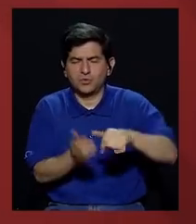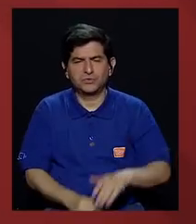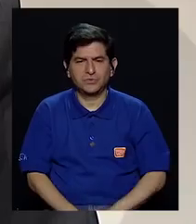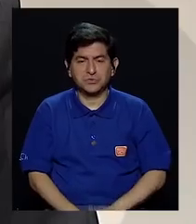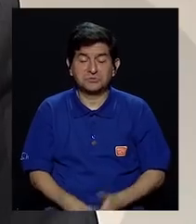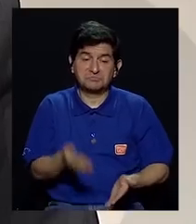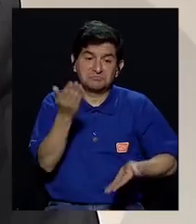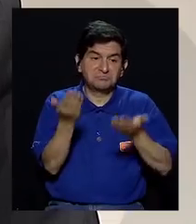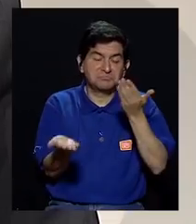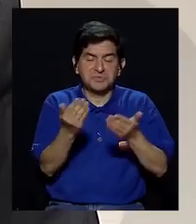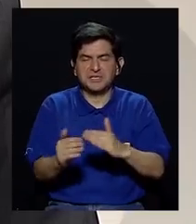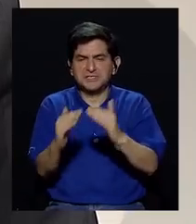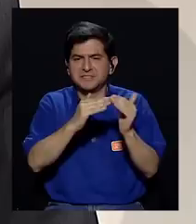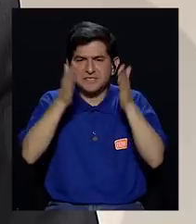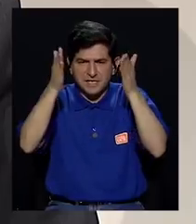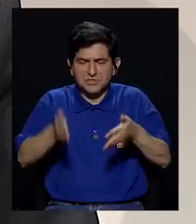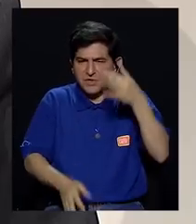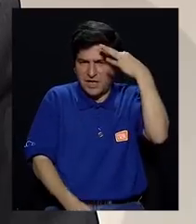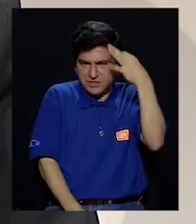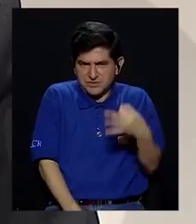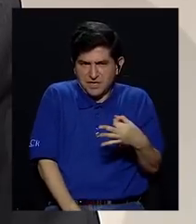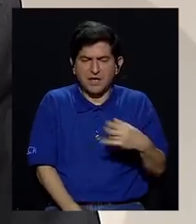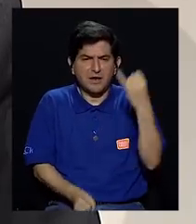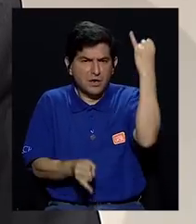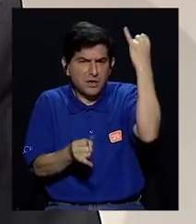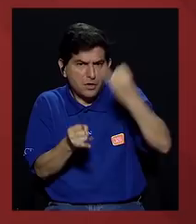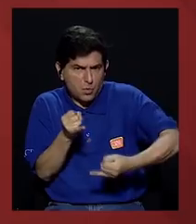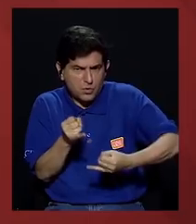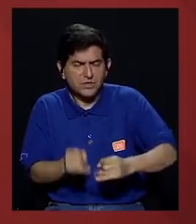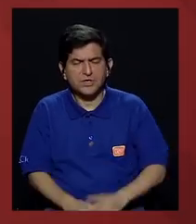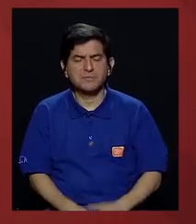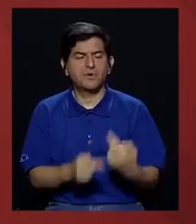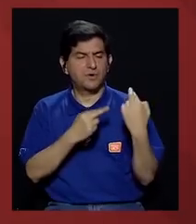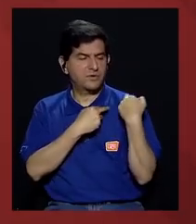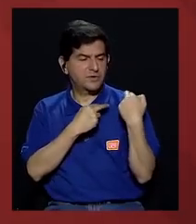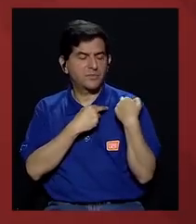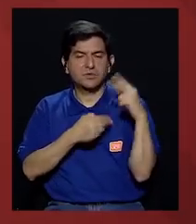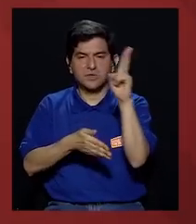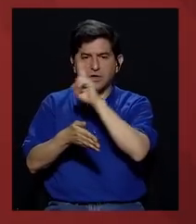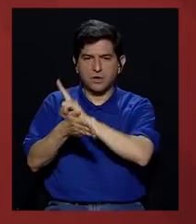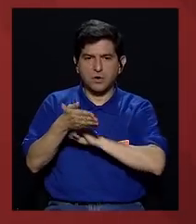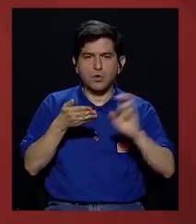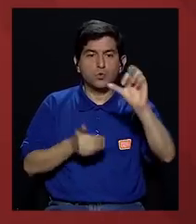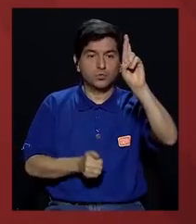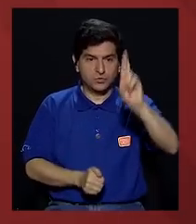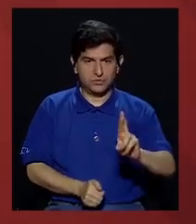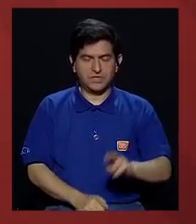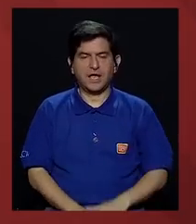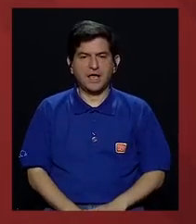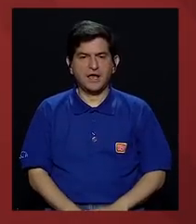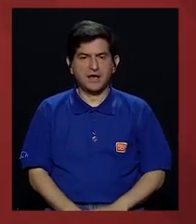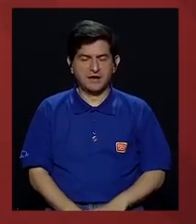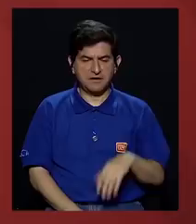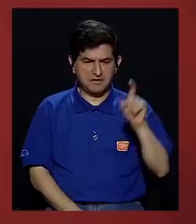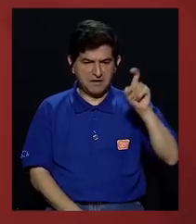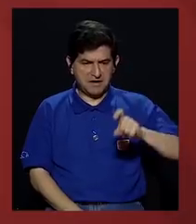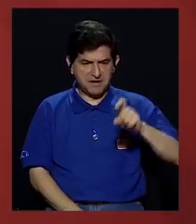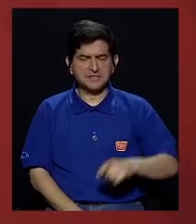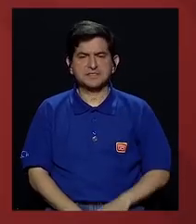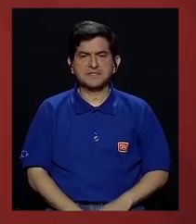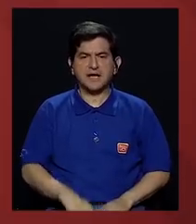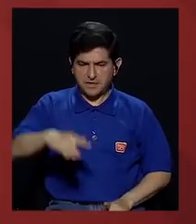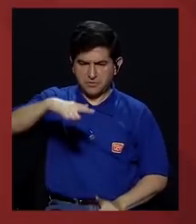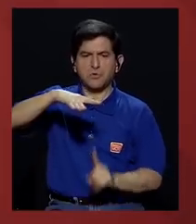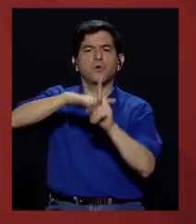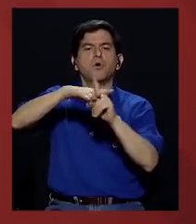se podría ser apreciado así en la ciudadanía. Y finalmente creo que responsabilidad de la Universidad de Costa Rica levantar la mano y